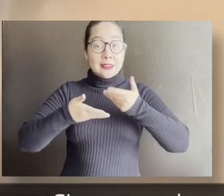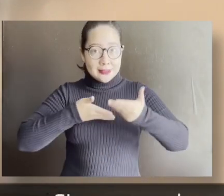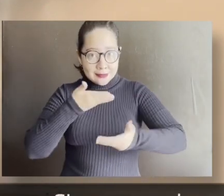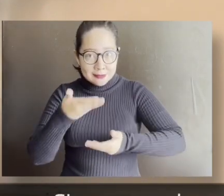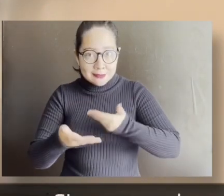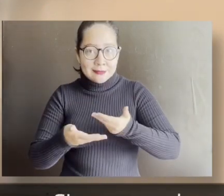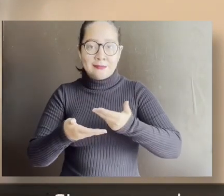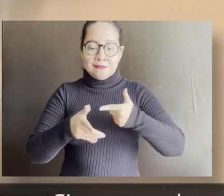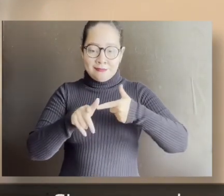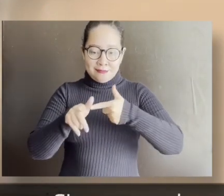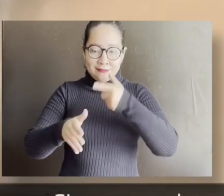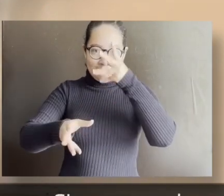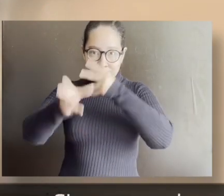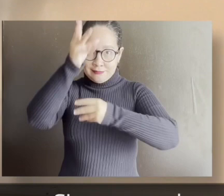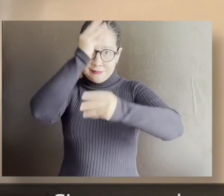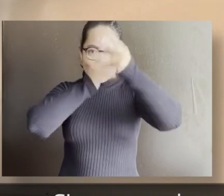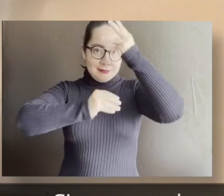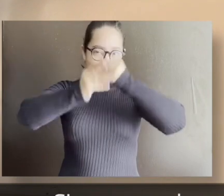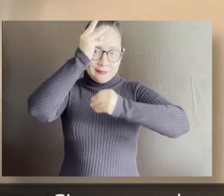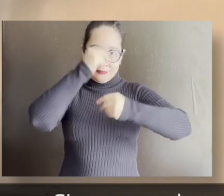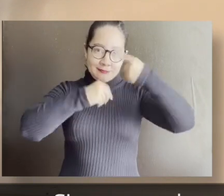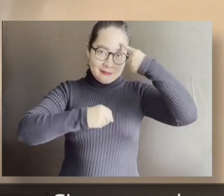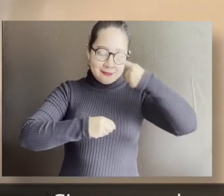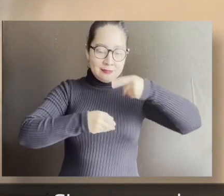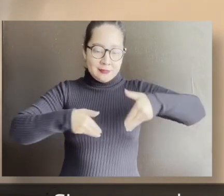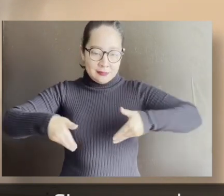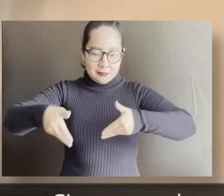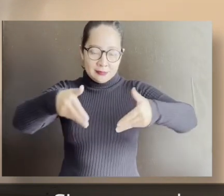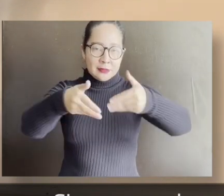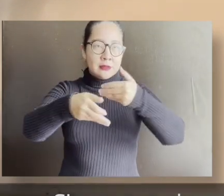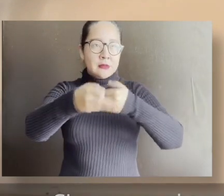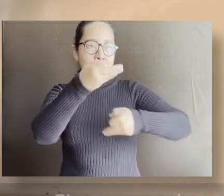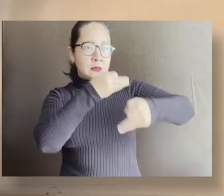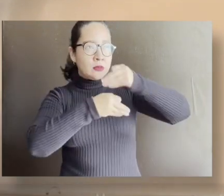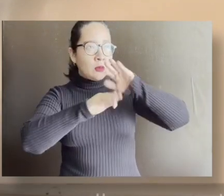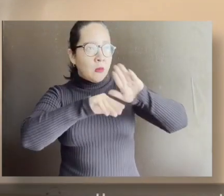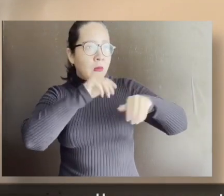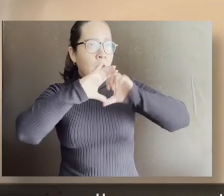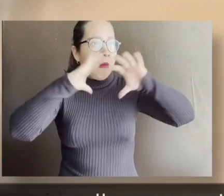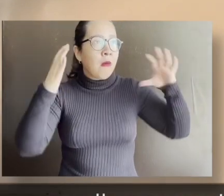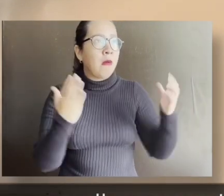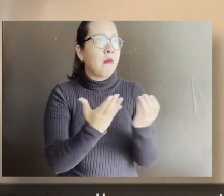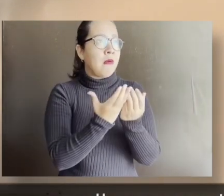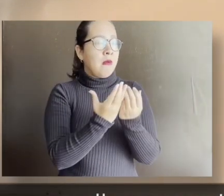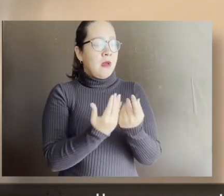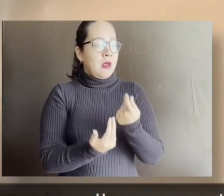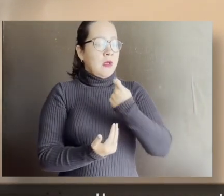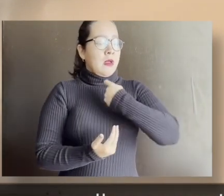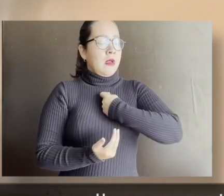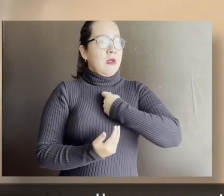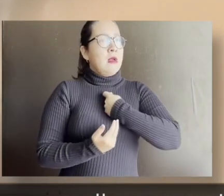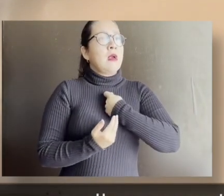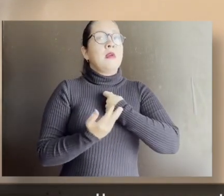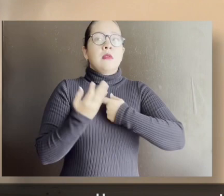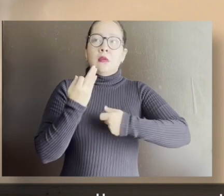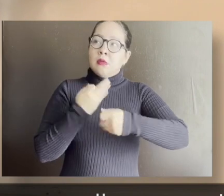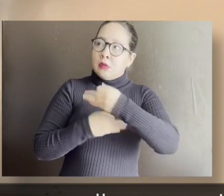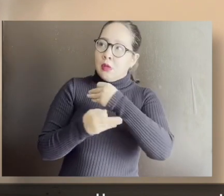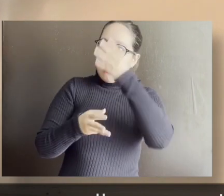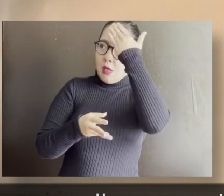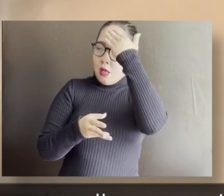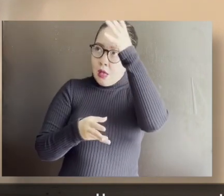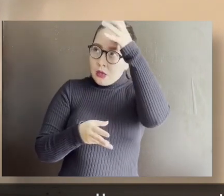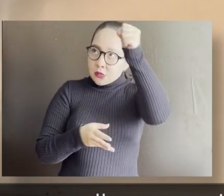aprender en el aprender, el camino que nos lleva a ser ciudadanía del mundo, aquella con conocimientos, habilidades,